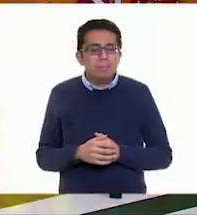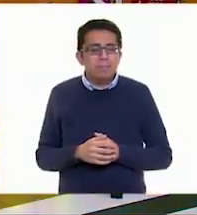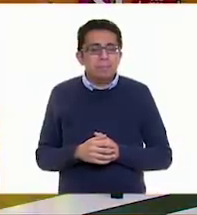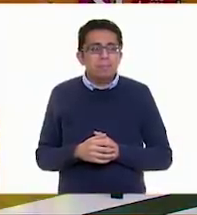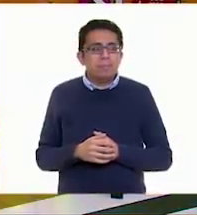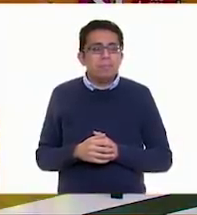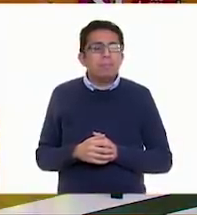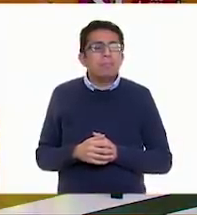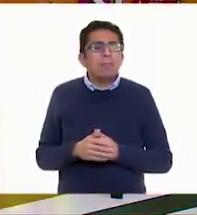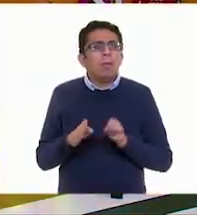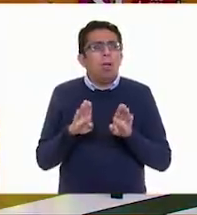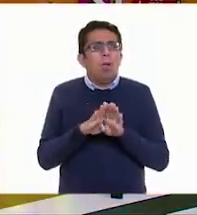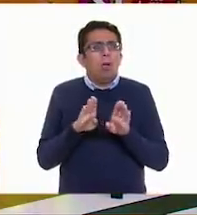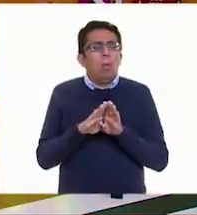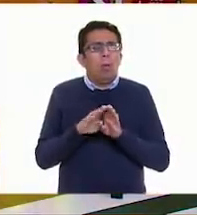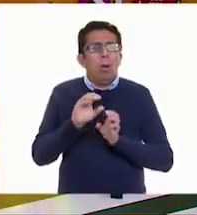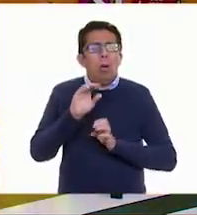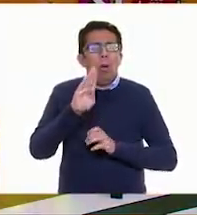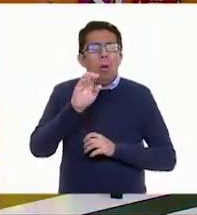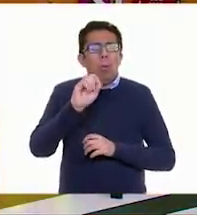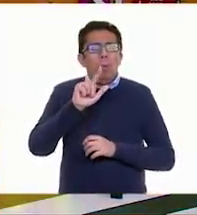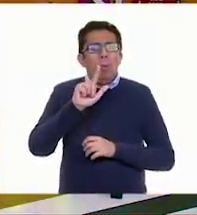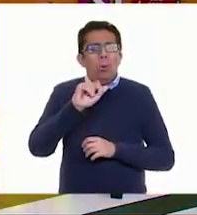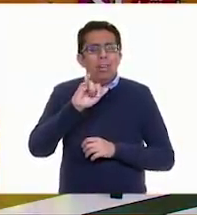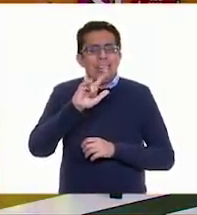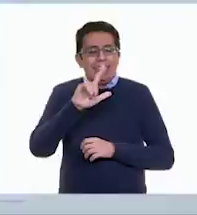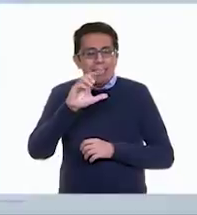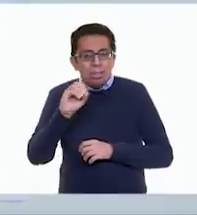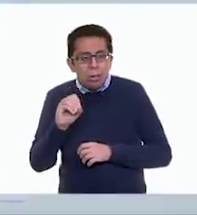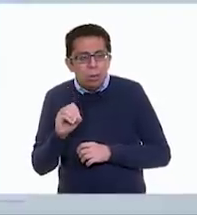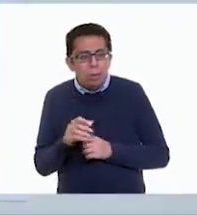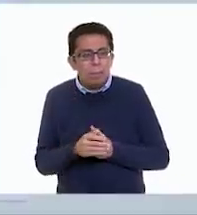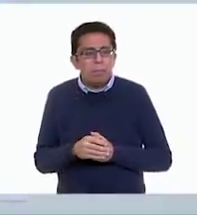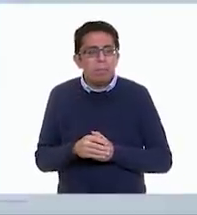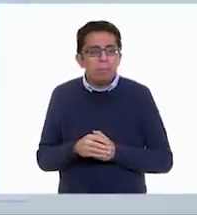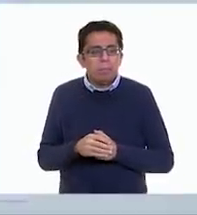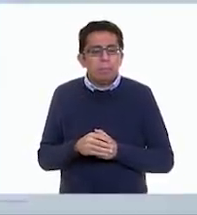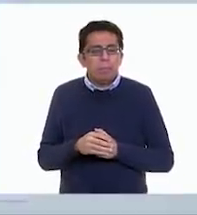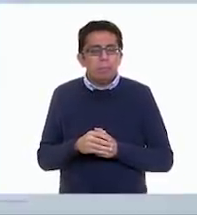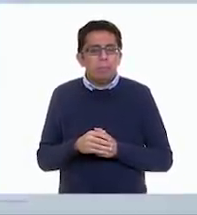Al bolillo. Bolillo. bolillo, claro. Mirote.